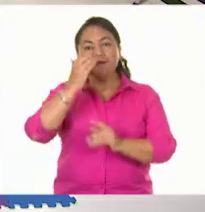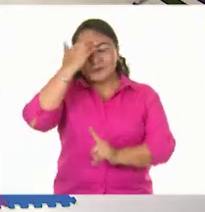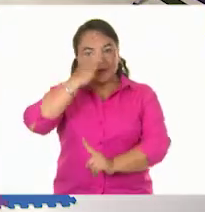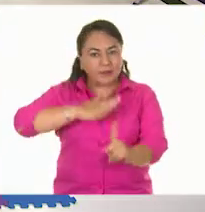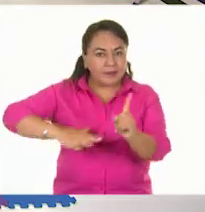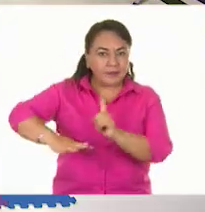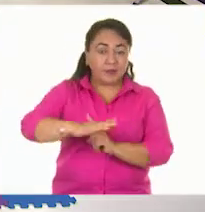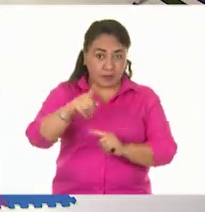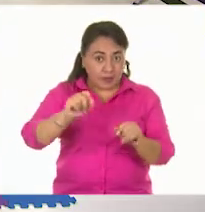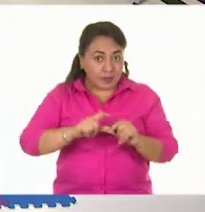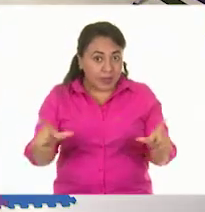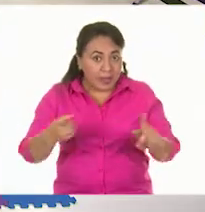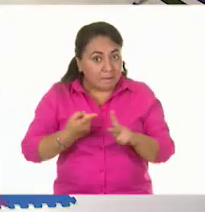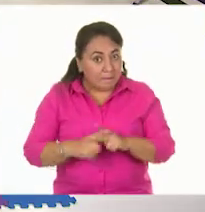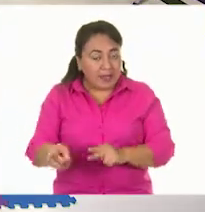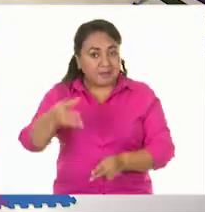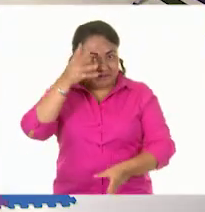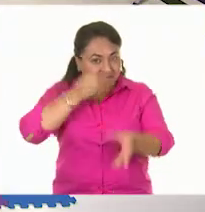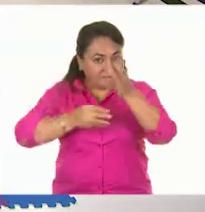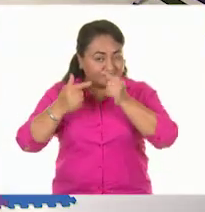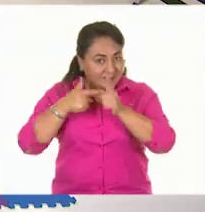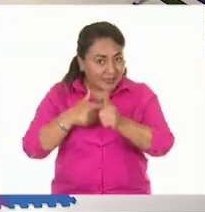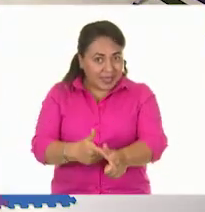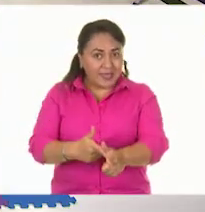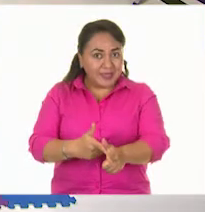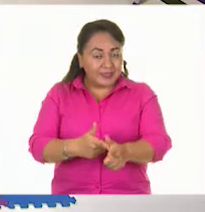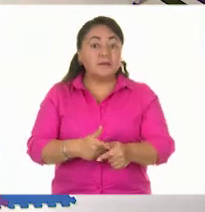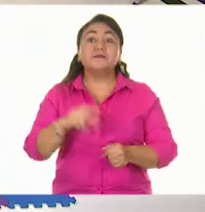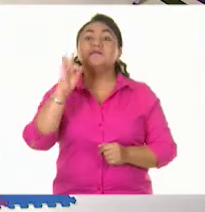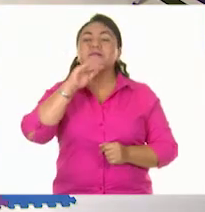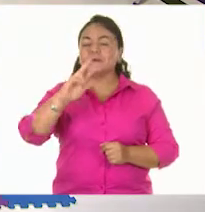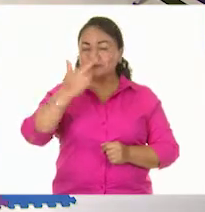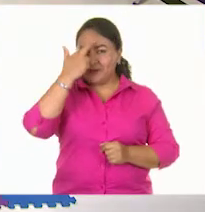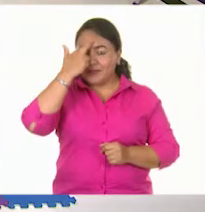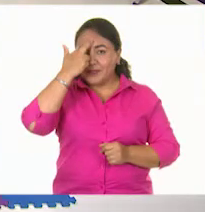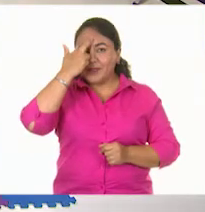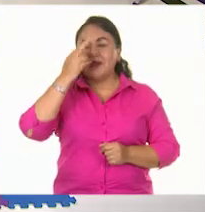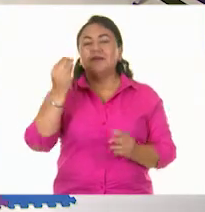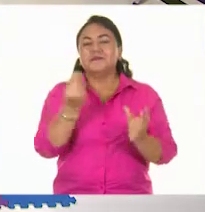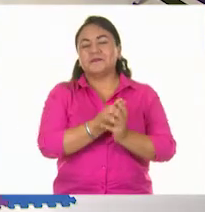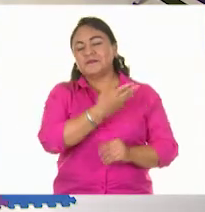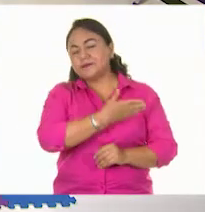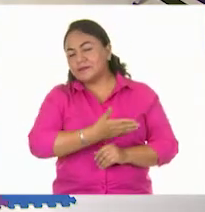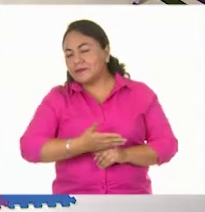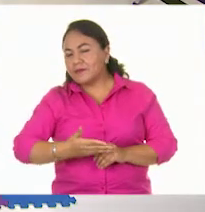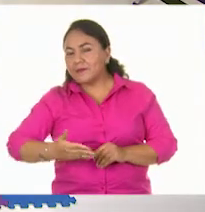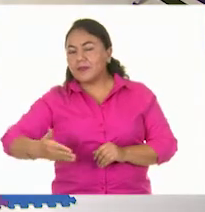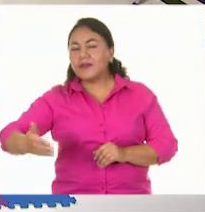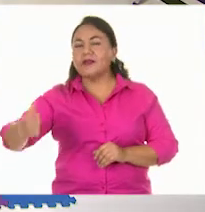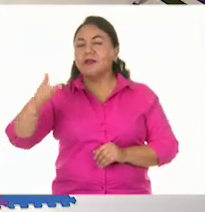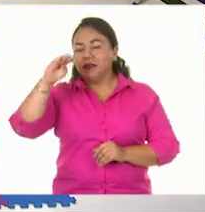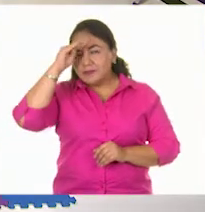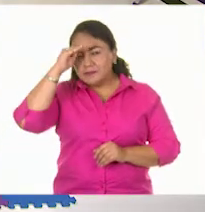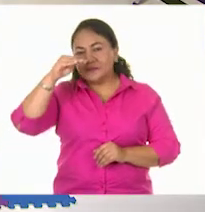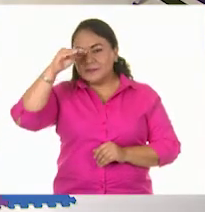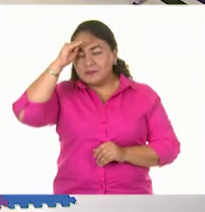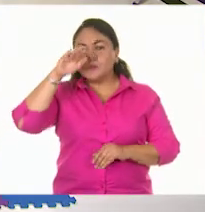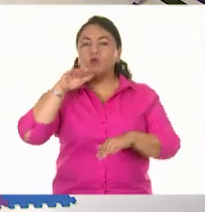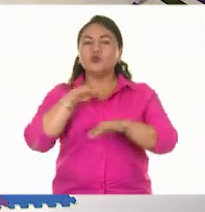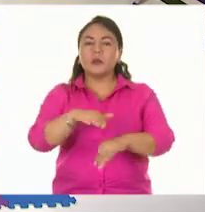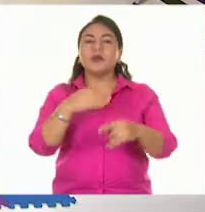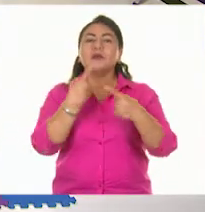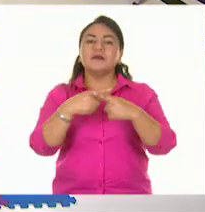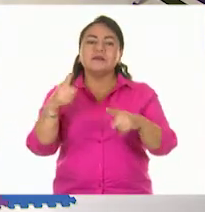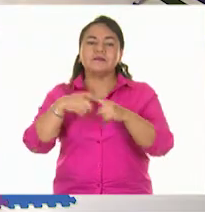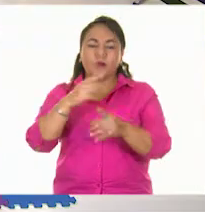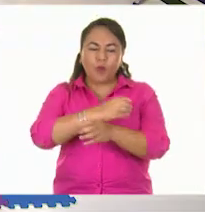medio. ¿Están listos para seguir aprendiendo? Si ustedes recuerdan, en estas clases hemos estado reflexionando sobre los